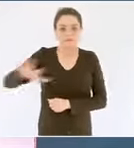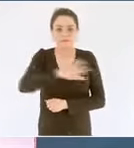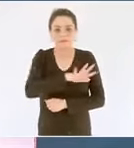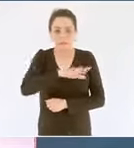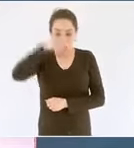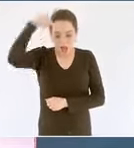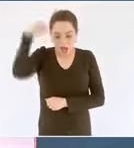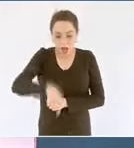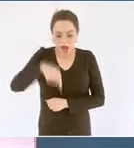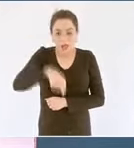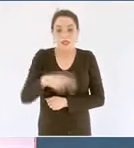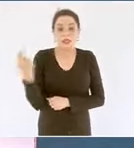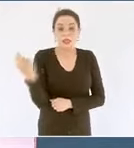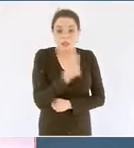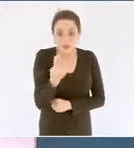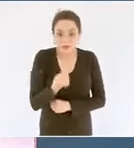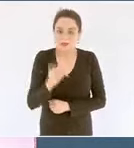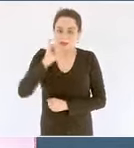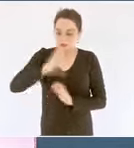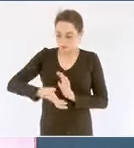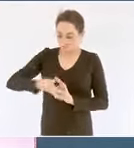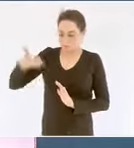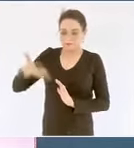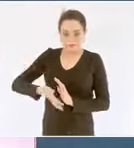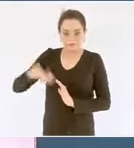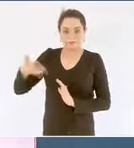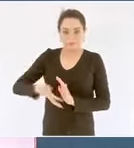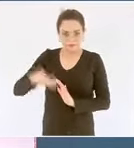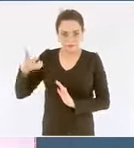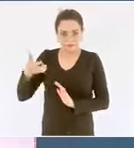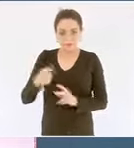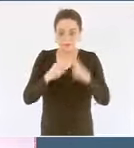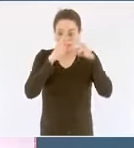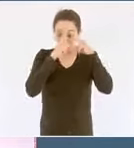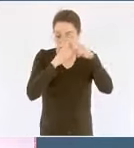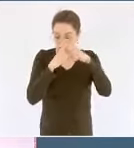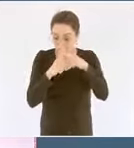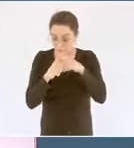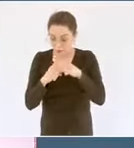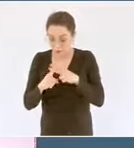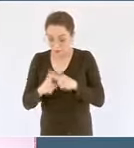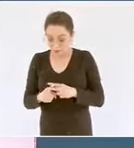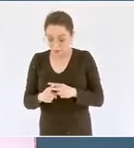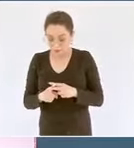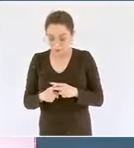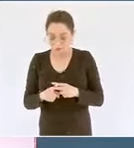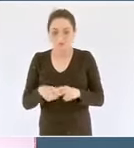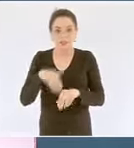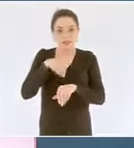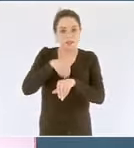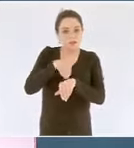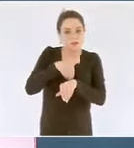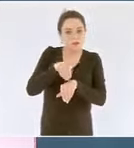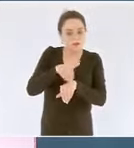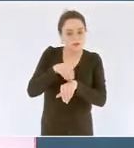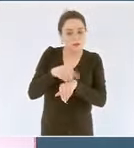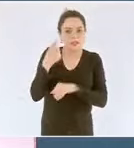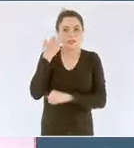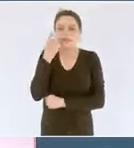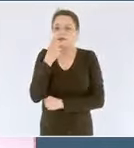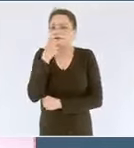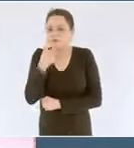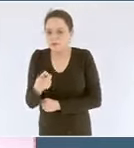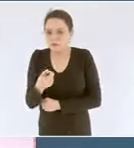interno en términos cuantitativos esto significa que durante